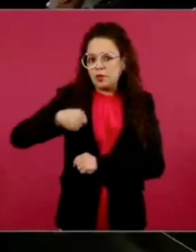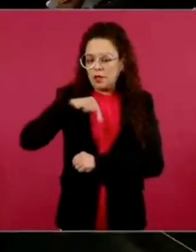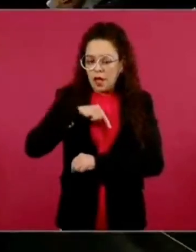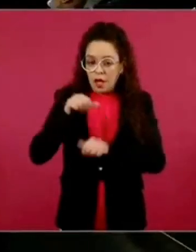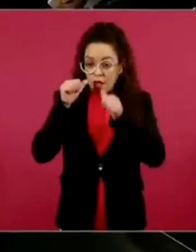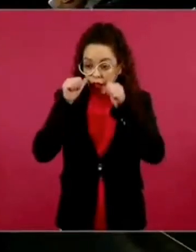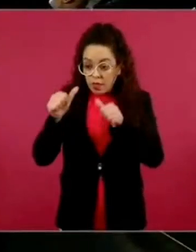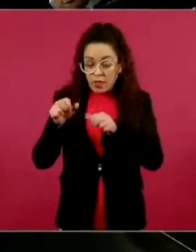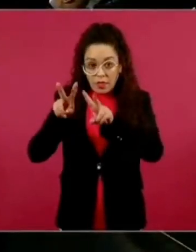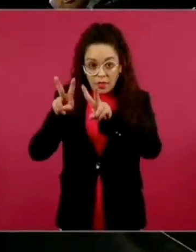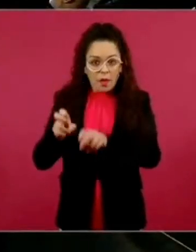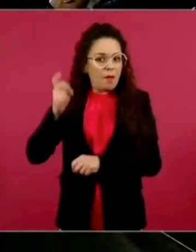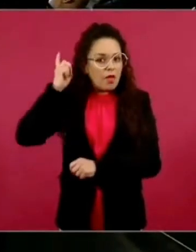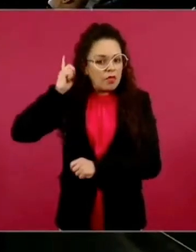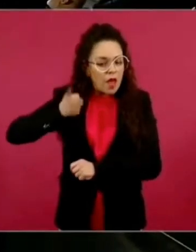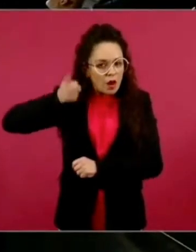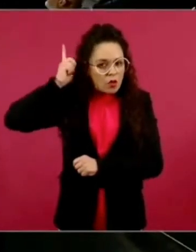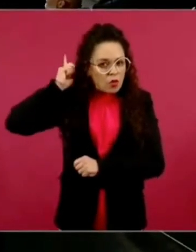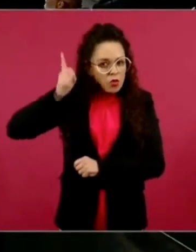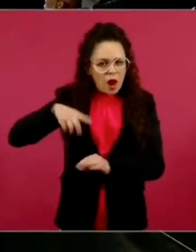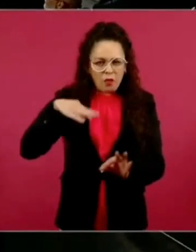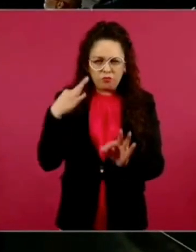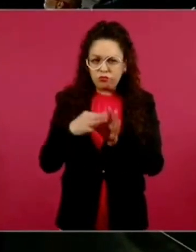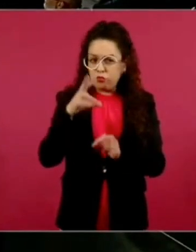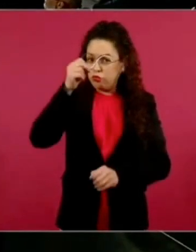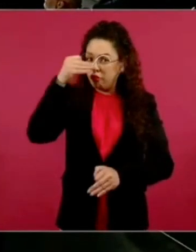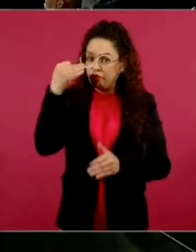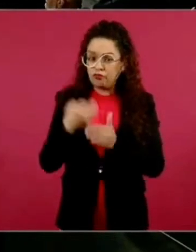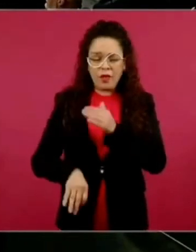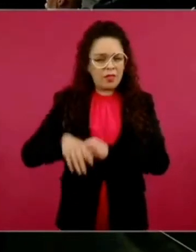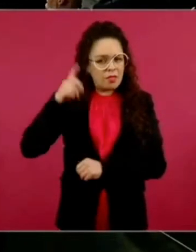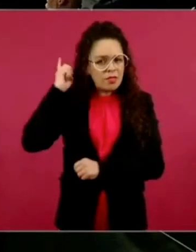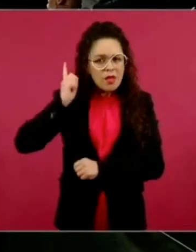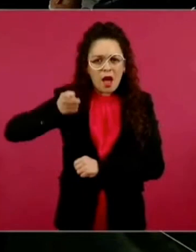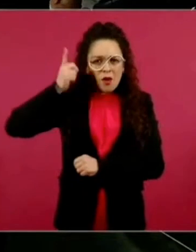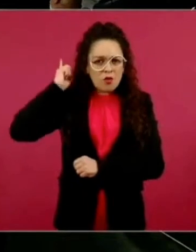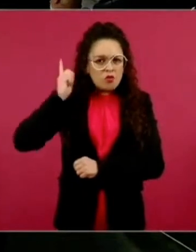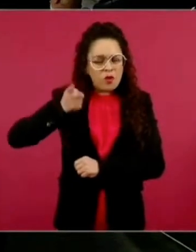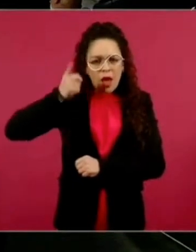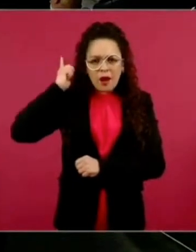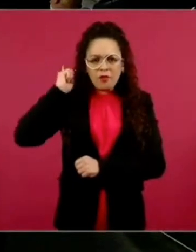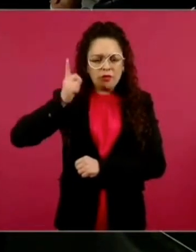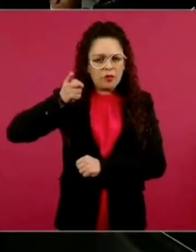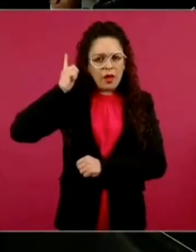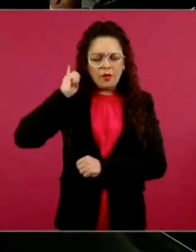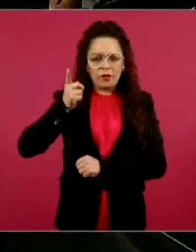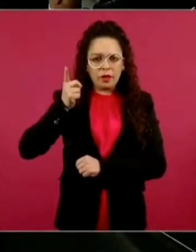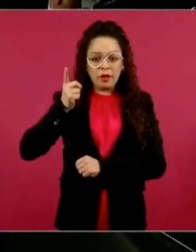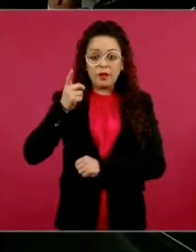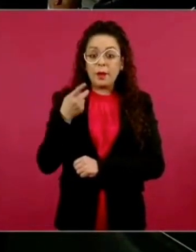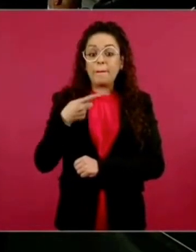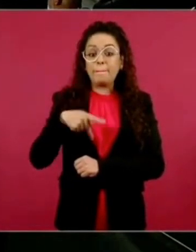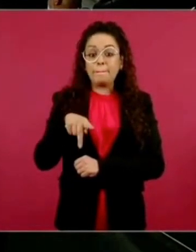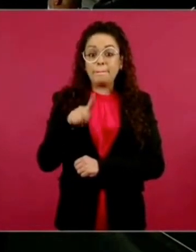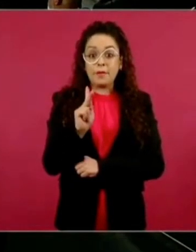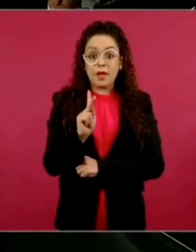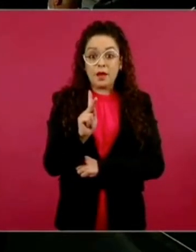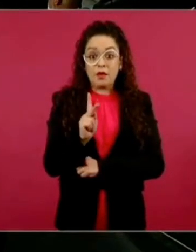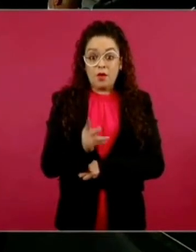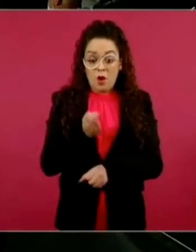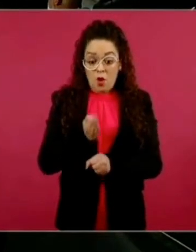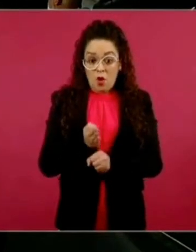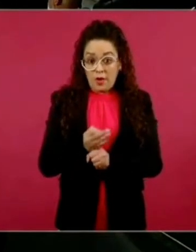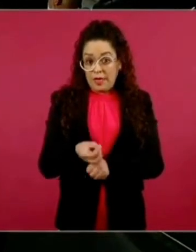todos los días, más en estos tres meses